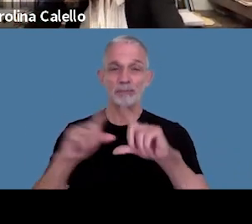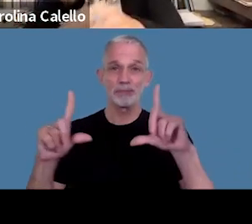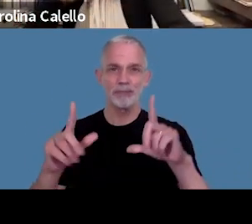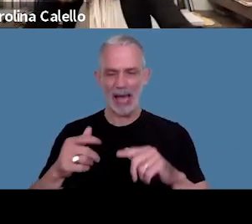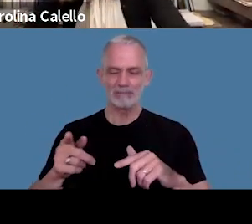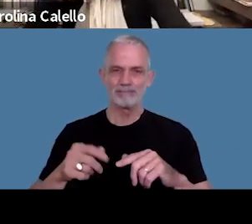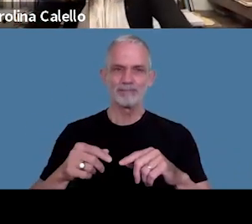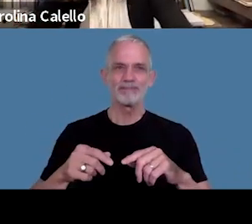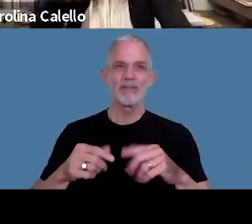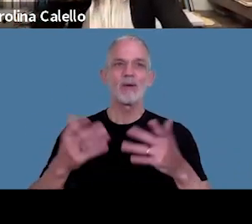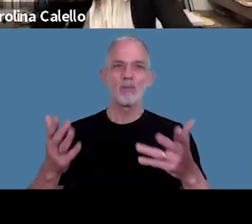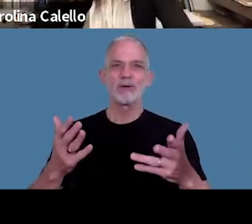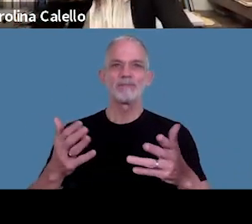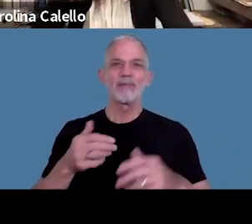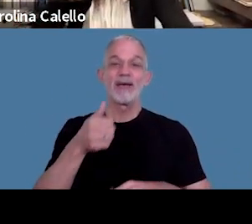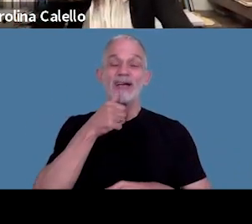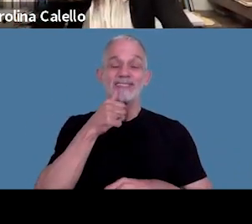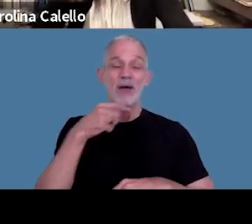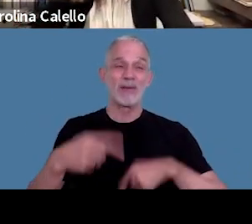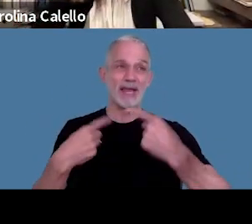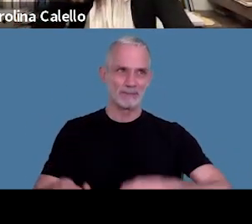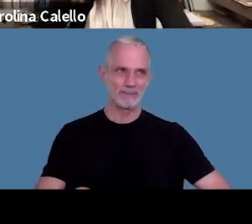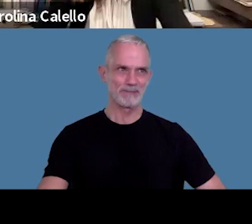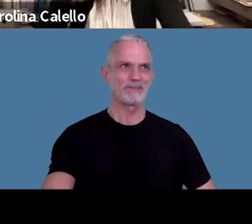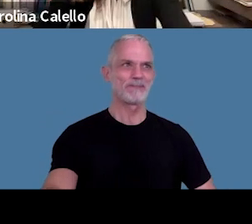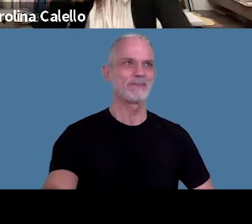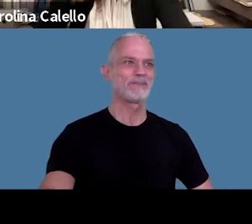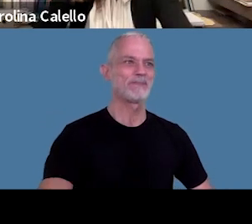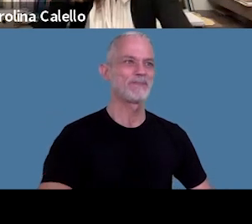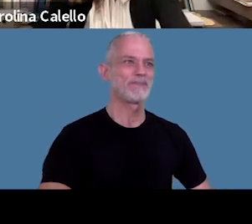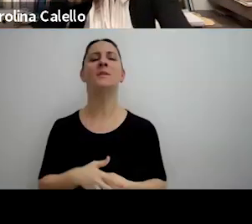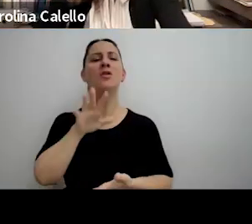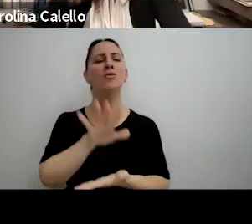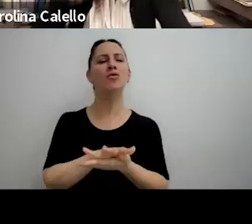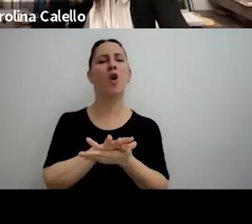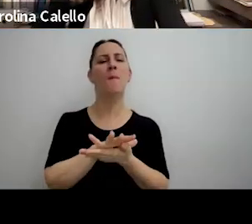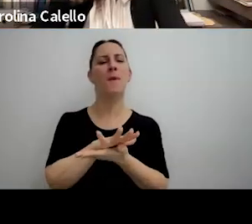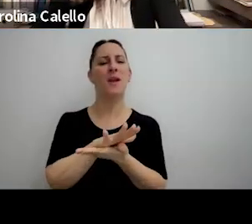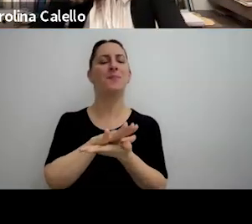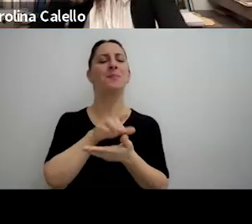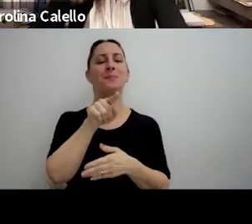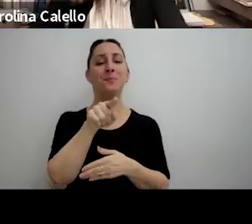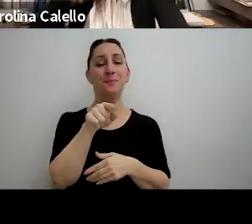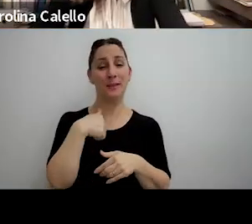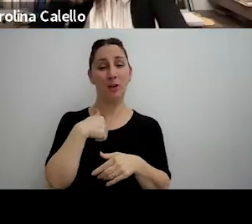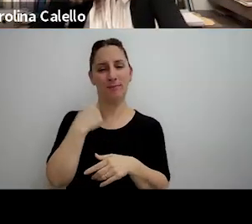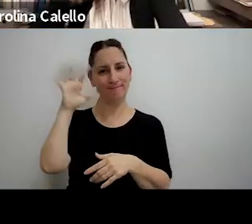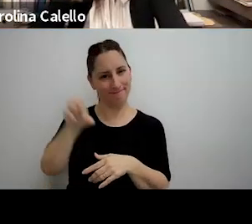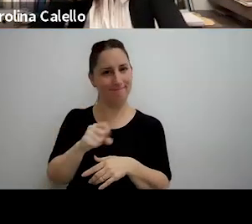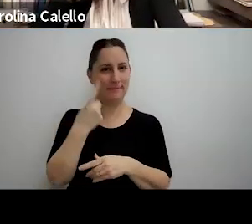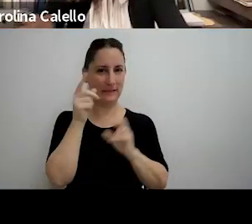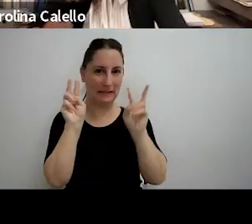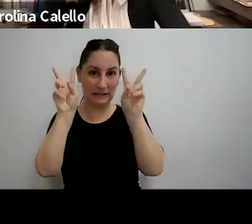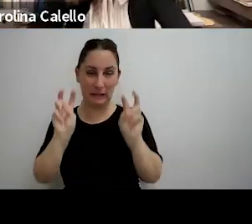ah bueno con relación entonces con relación a esto de las hechos bases justo traje un tema que en realidad